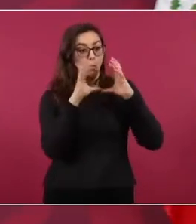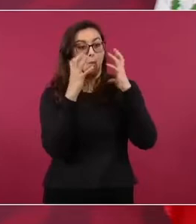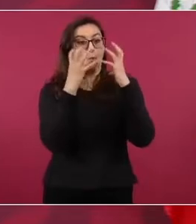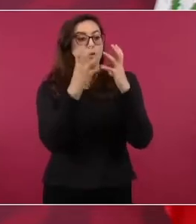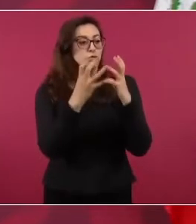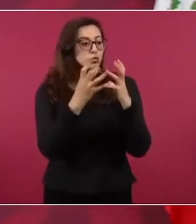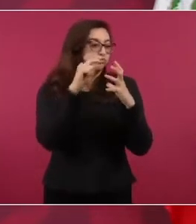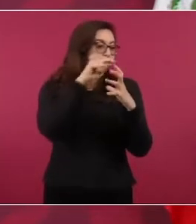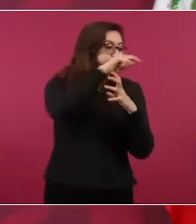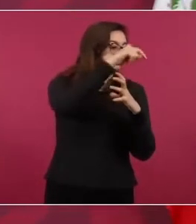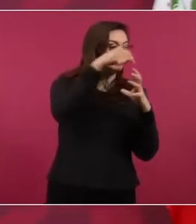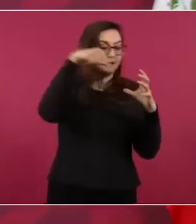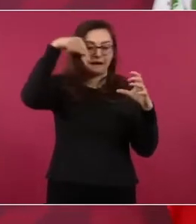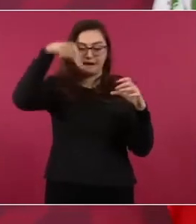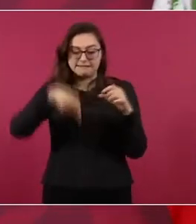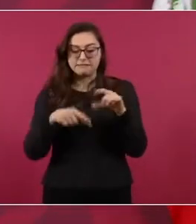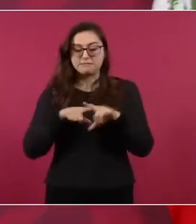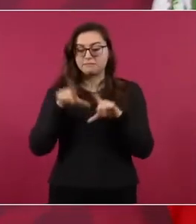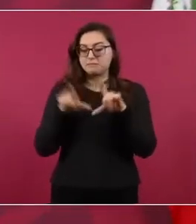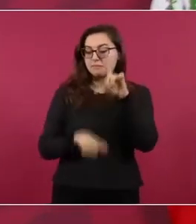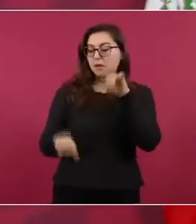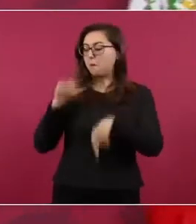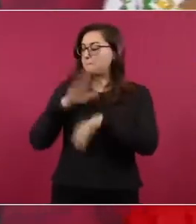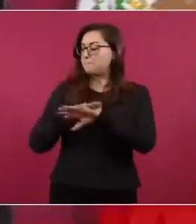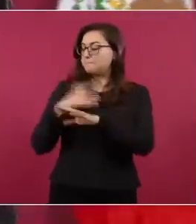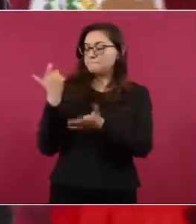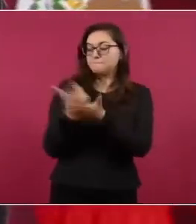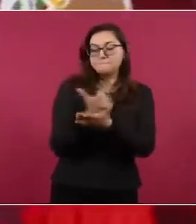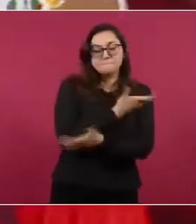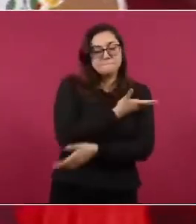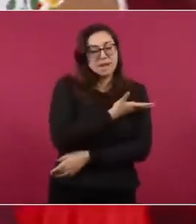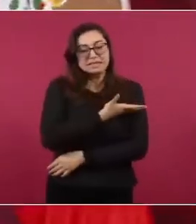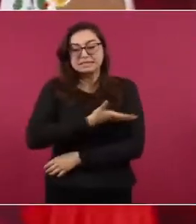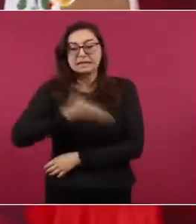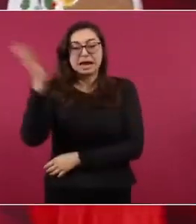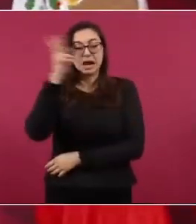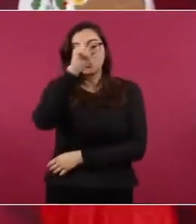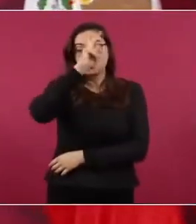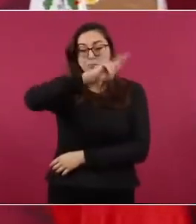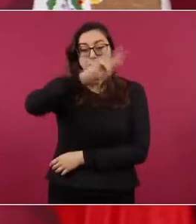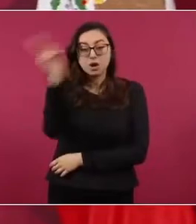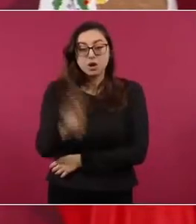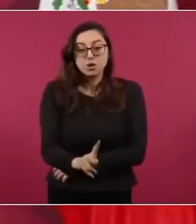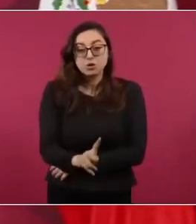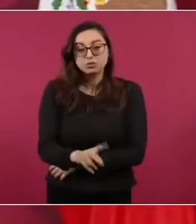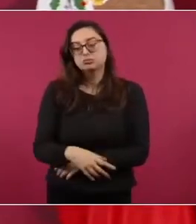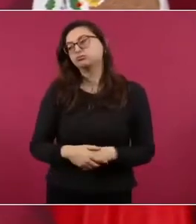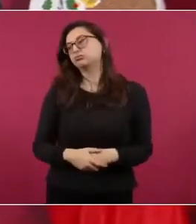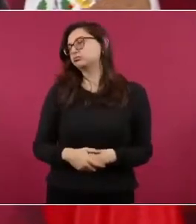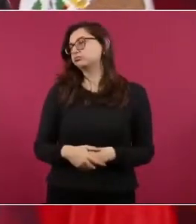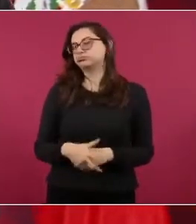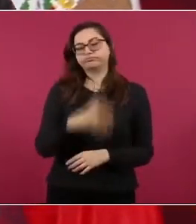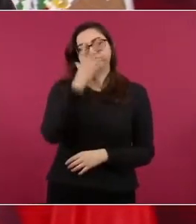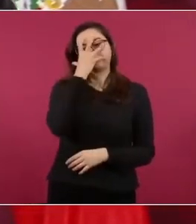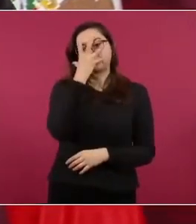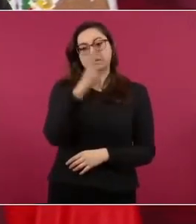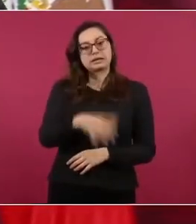tenga que destinar más presupuesto